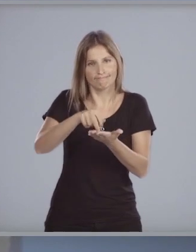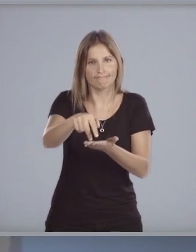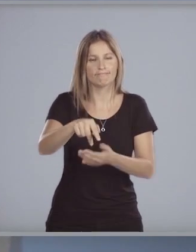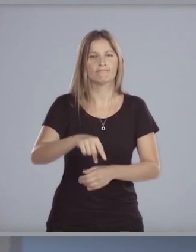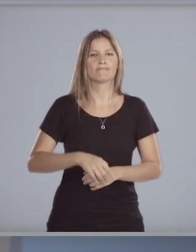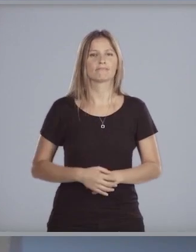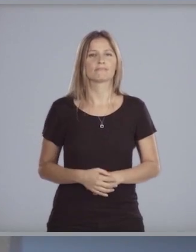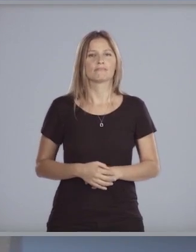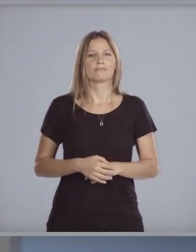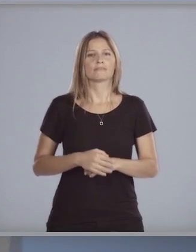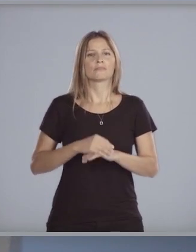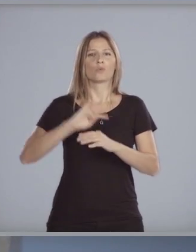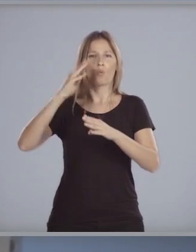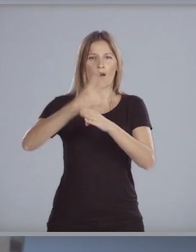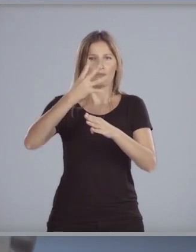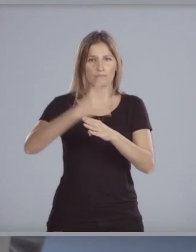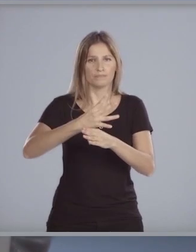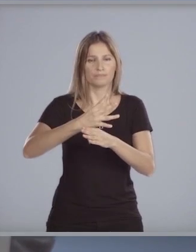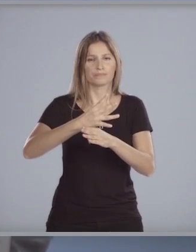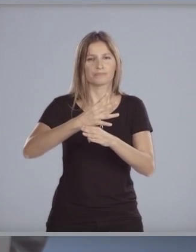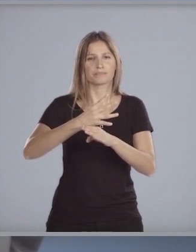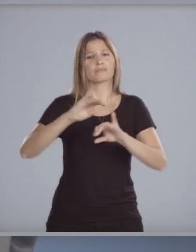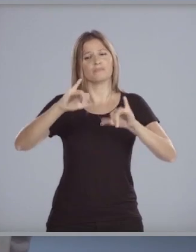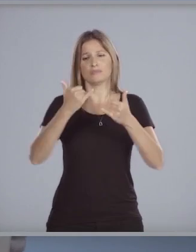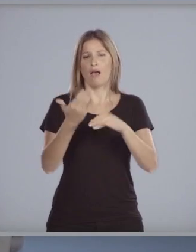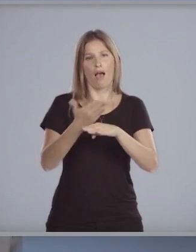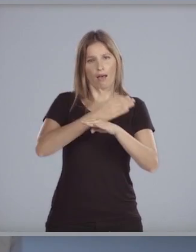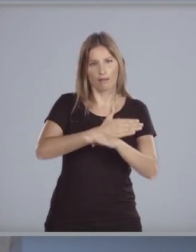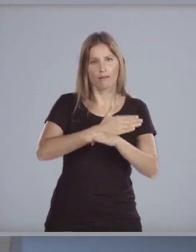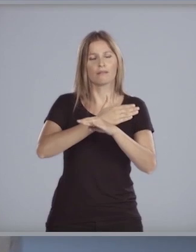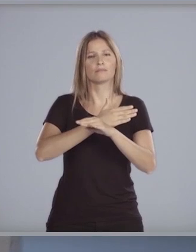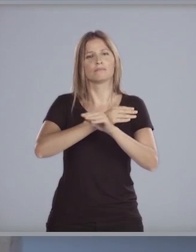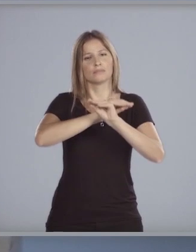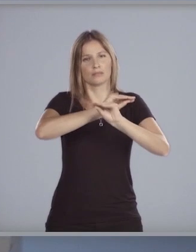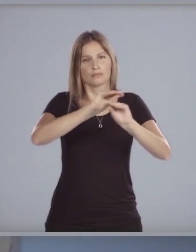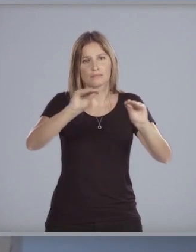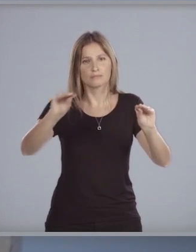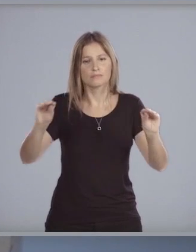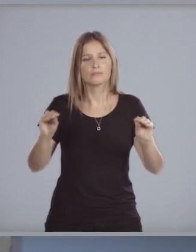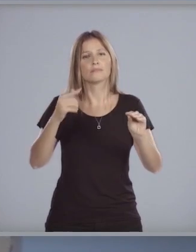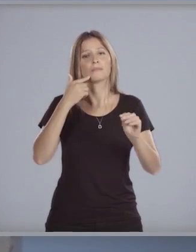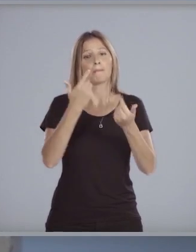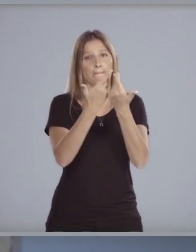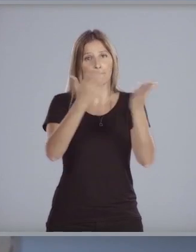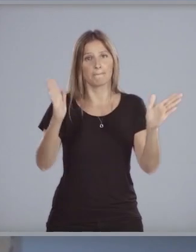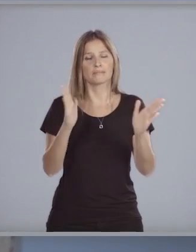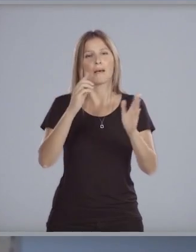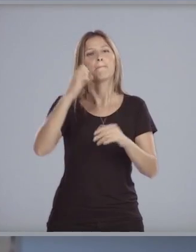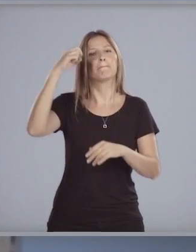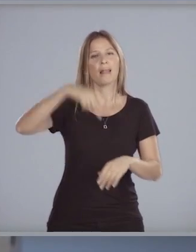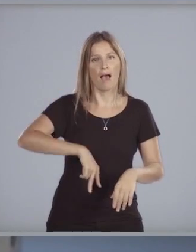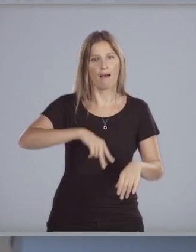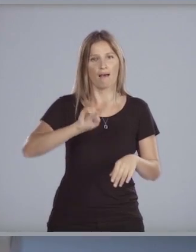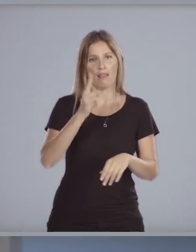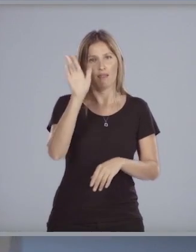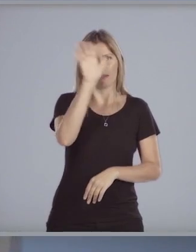En cuarto lugar como se anunciará oportunamente se pondrá en marcha el Plan Nacional